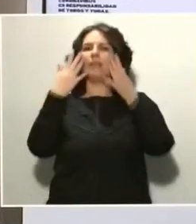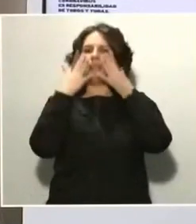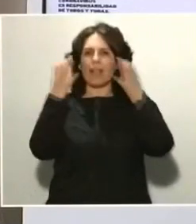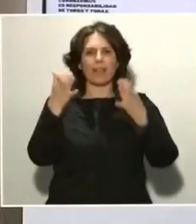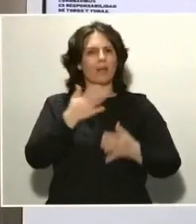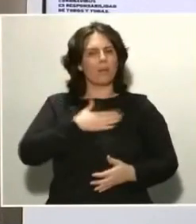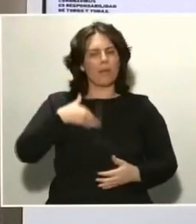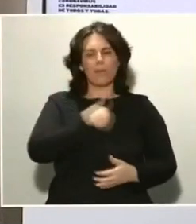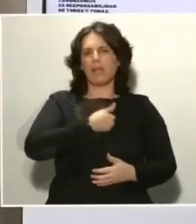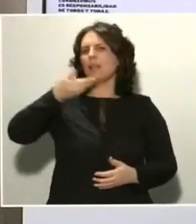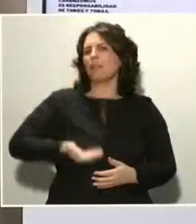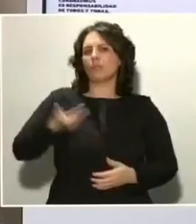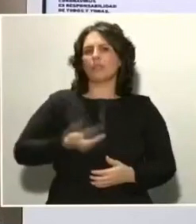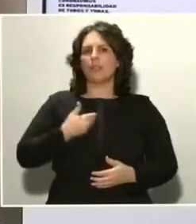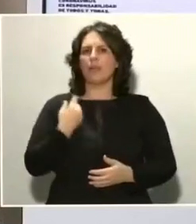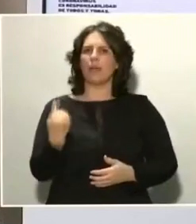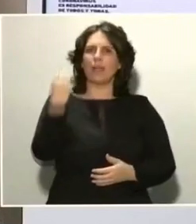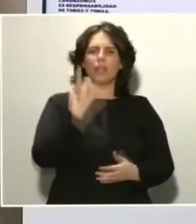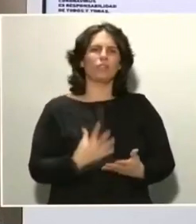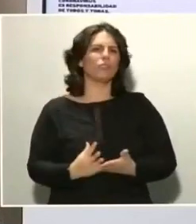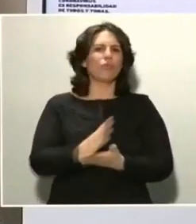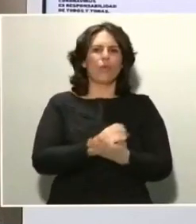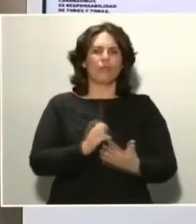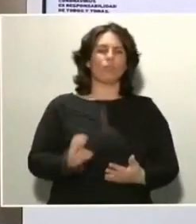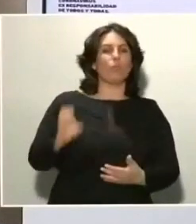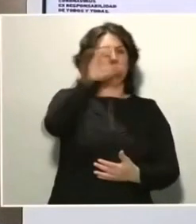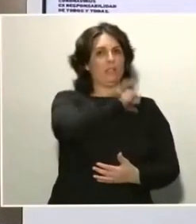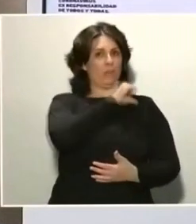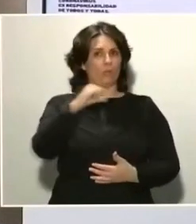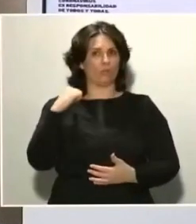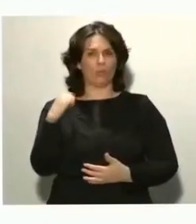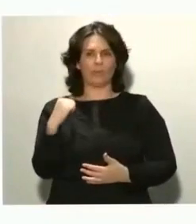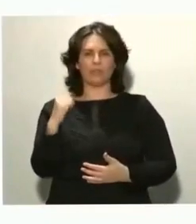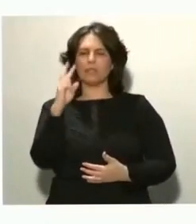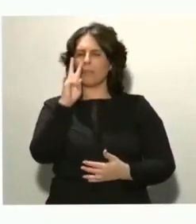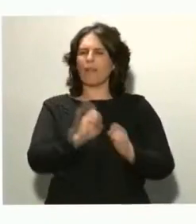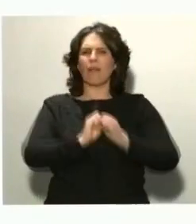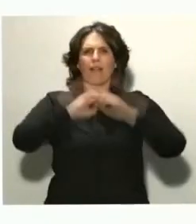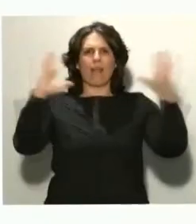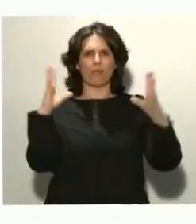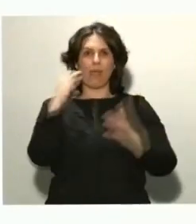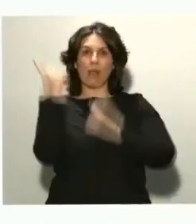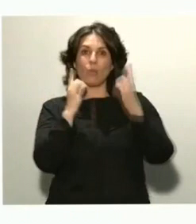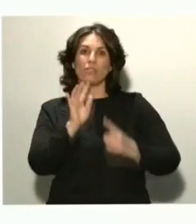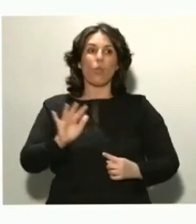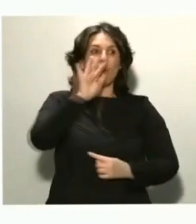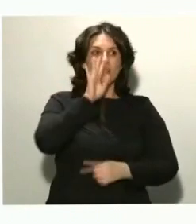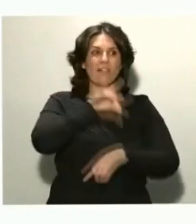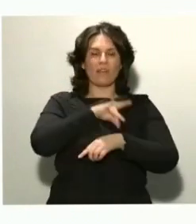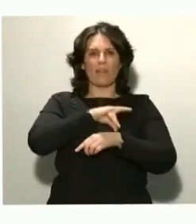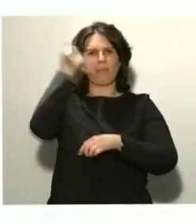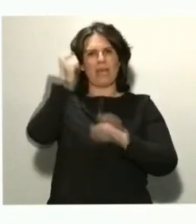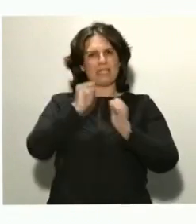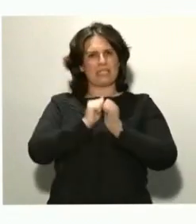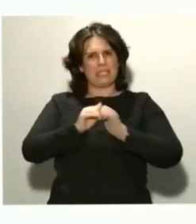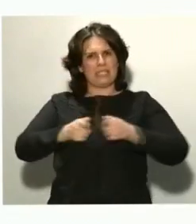autónomas. Según el mapa se ve que hay unas zonas donde la enfermedad está más extendida que en otras. Yo estoy en una comunicación